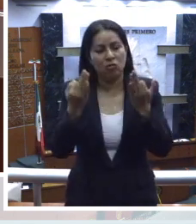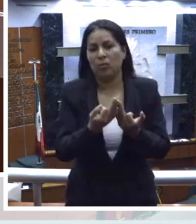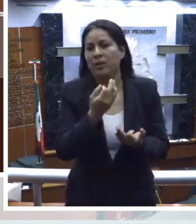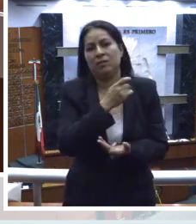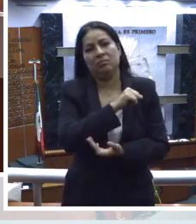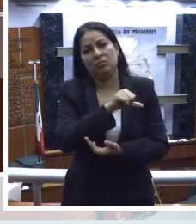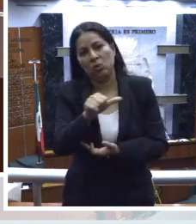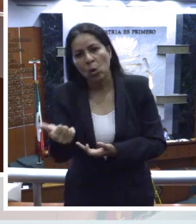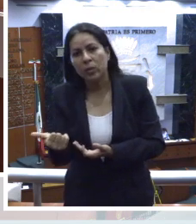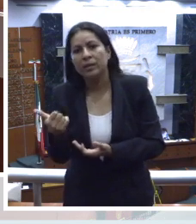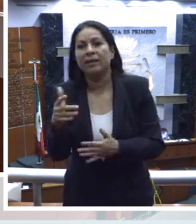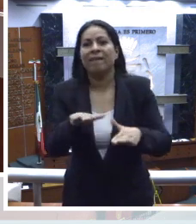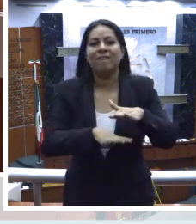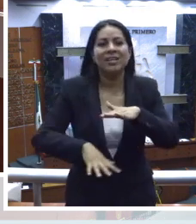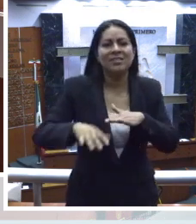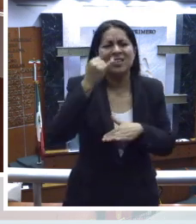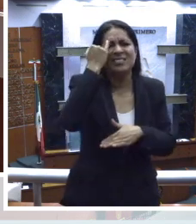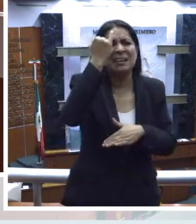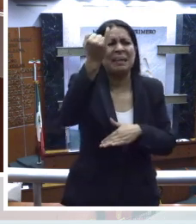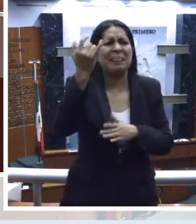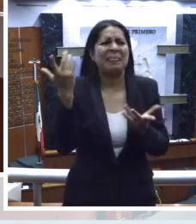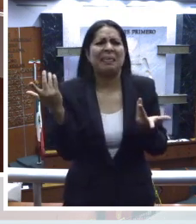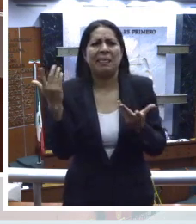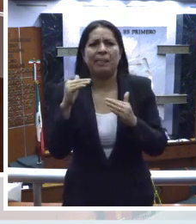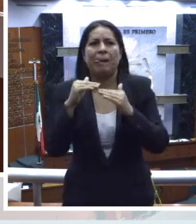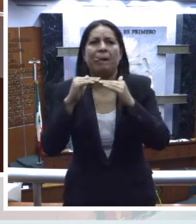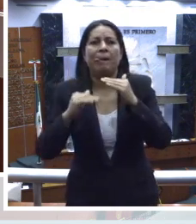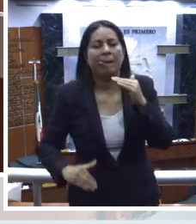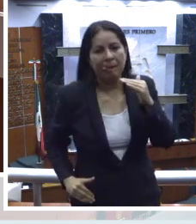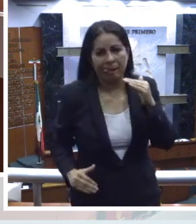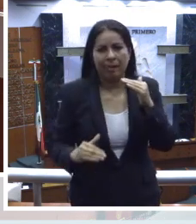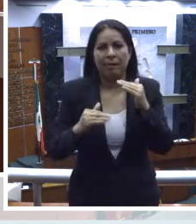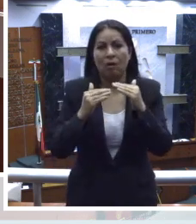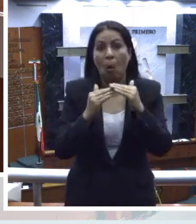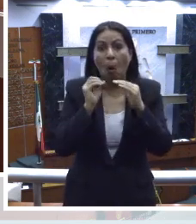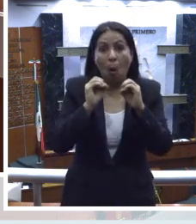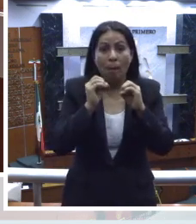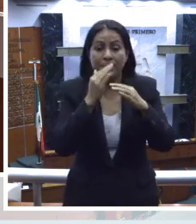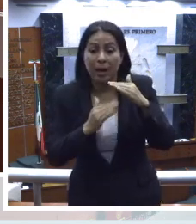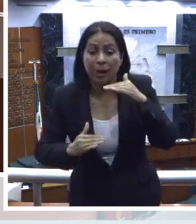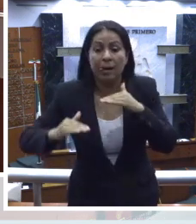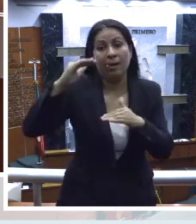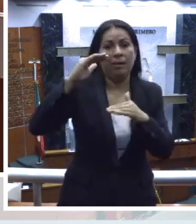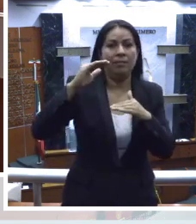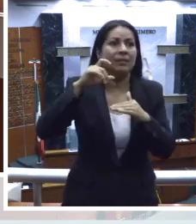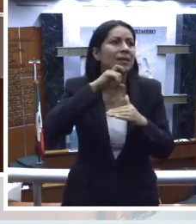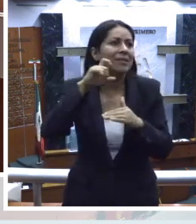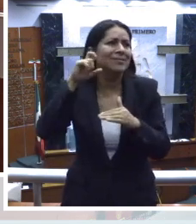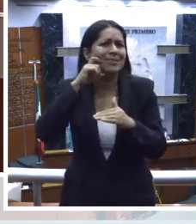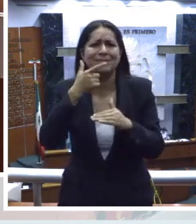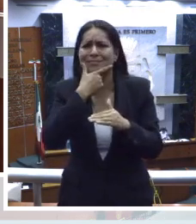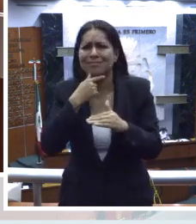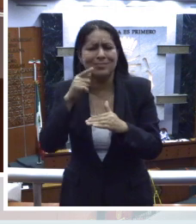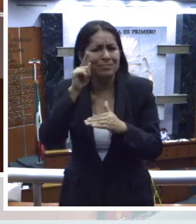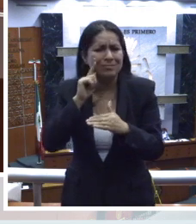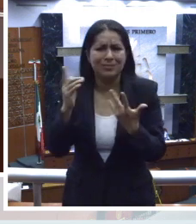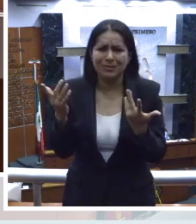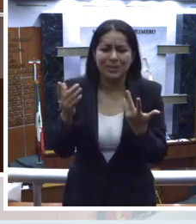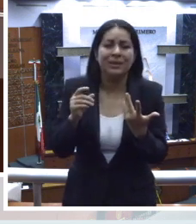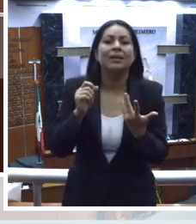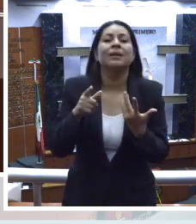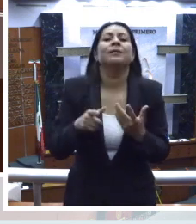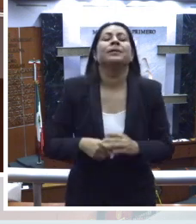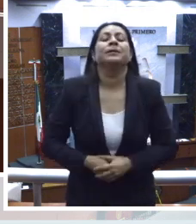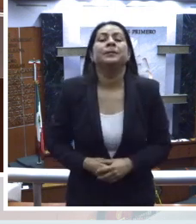índole, que estén basadas en la idea de la inferioridad o superioridad de cualquiera de los sexos o en funciones estereotipadas